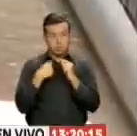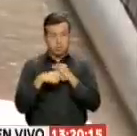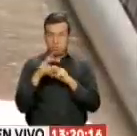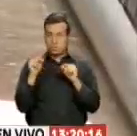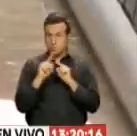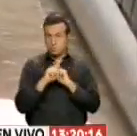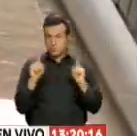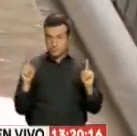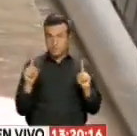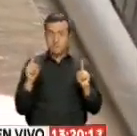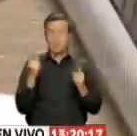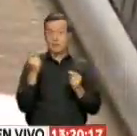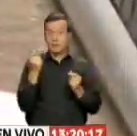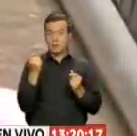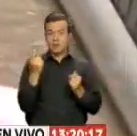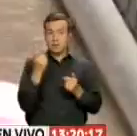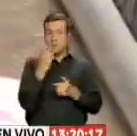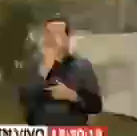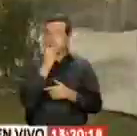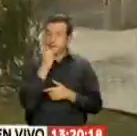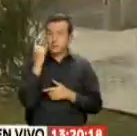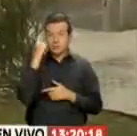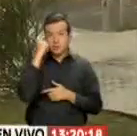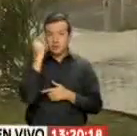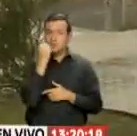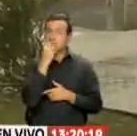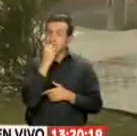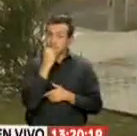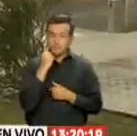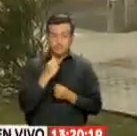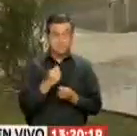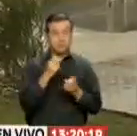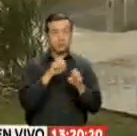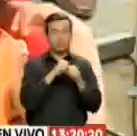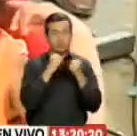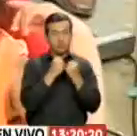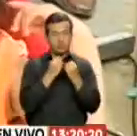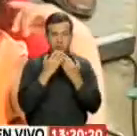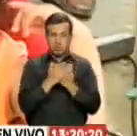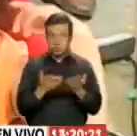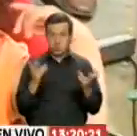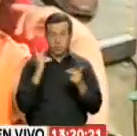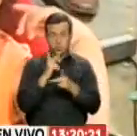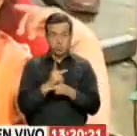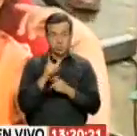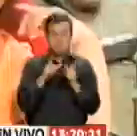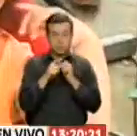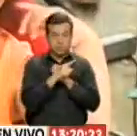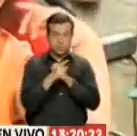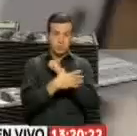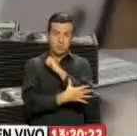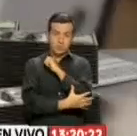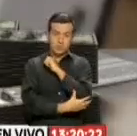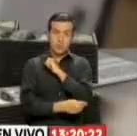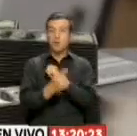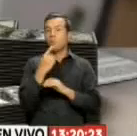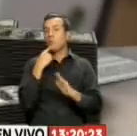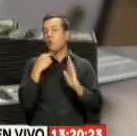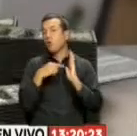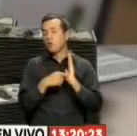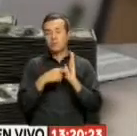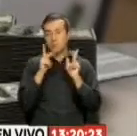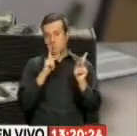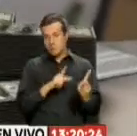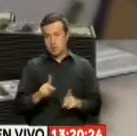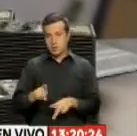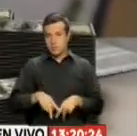Una parte del dinero que pretende ahorrar el Estado Se destinará a inversión social Para proteger a los más vulnerables Por ejemplo con